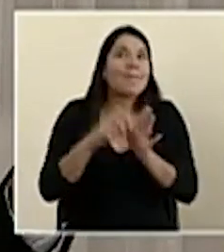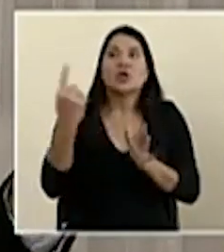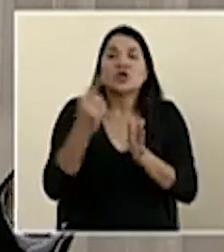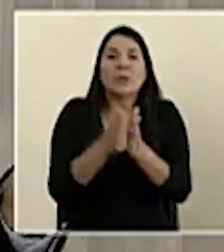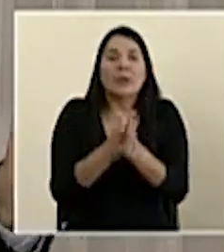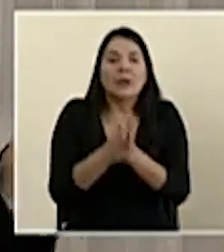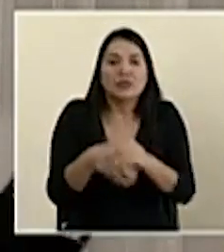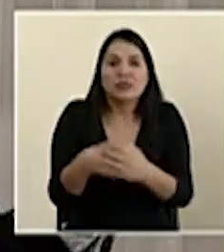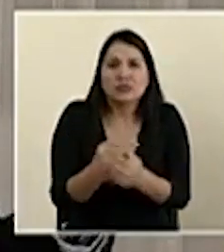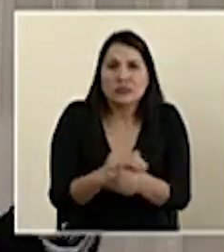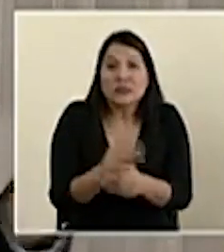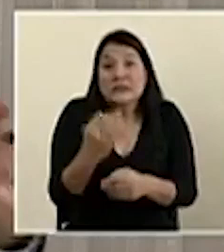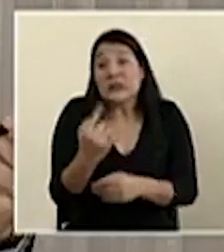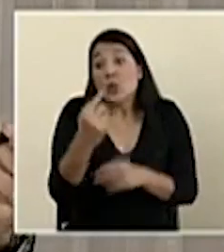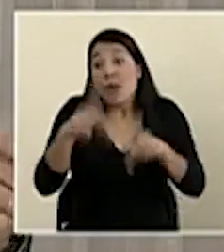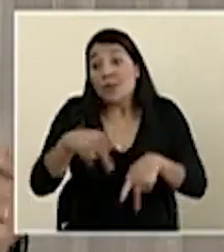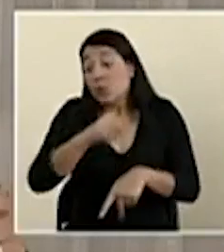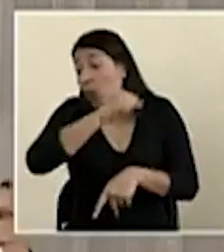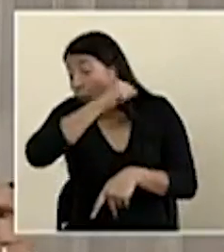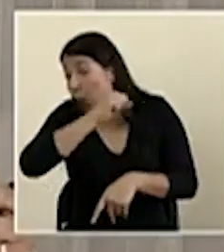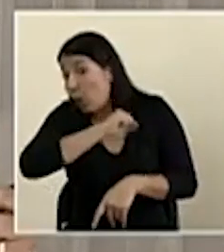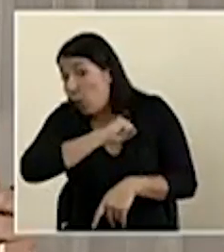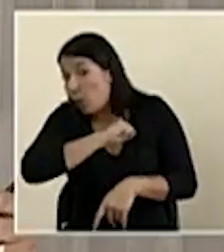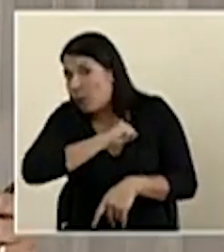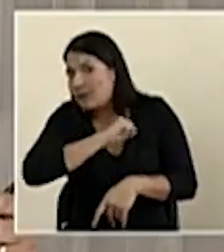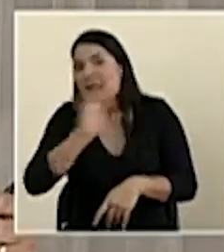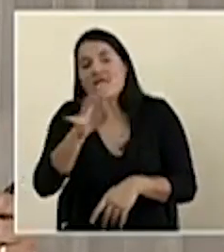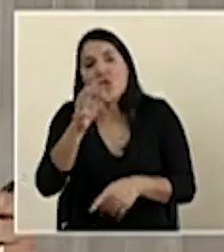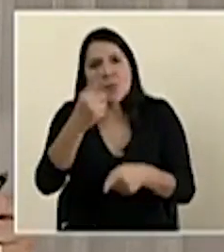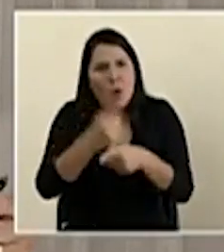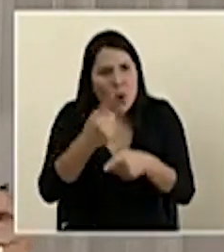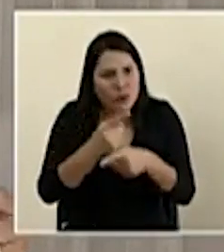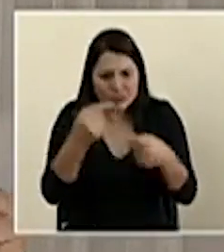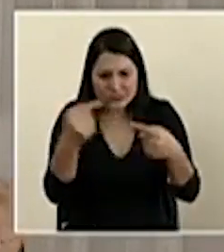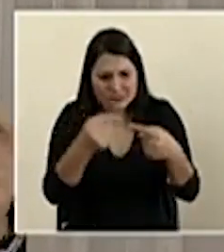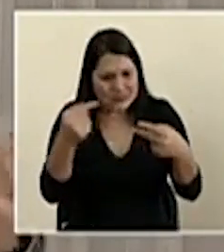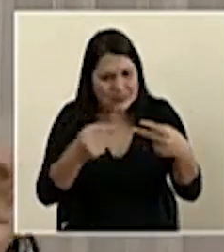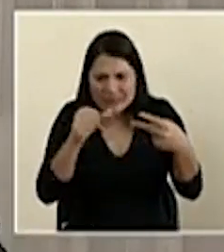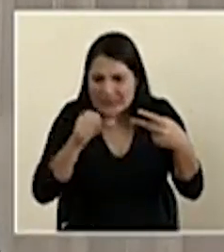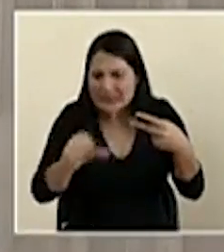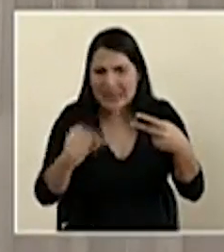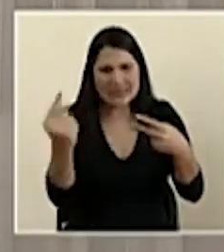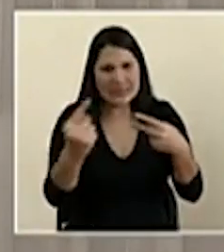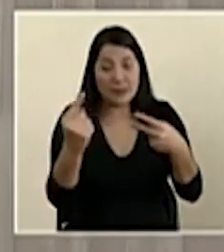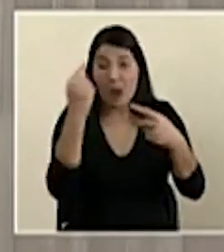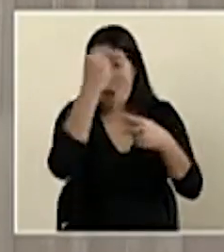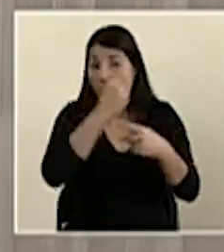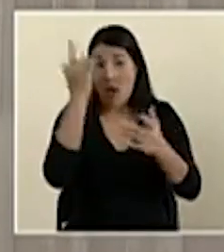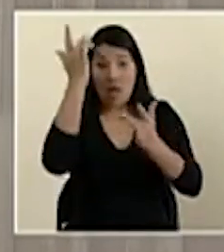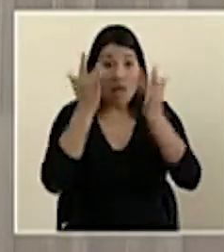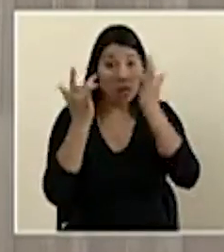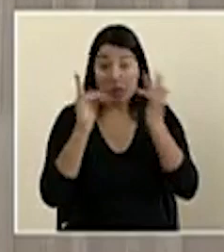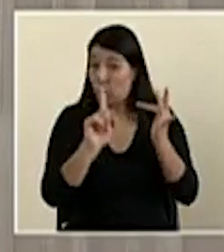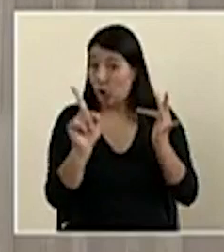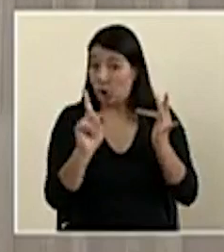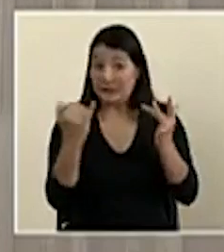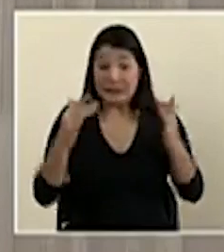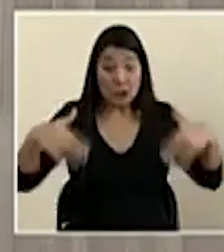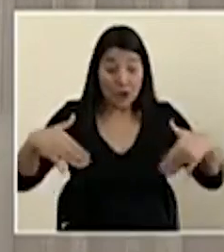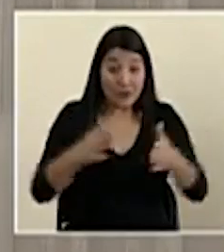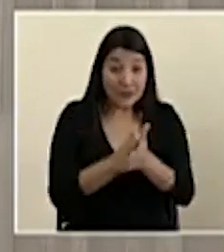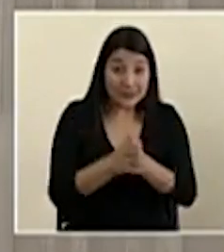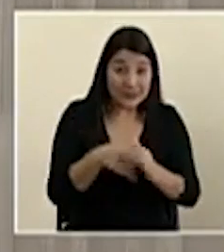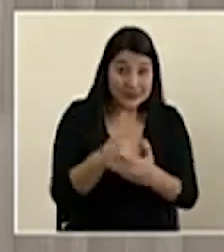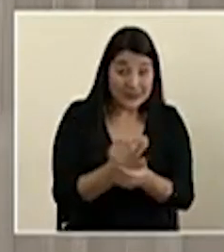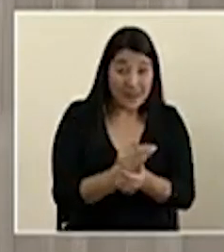hay alguien que tiene que toser o estornudar, taparse con la cara interna del antebrazo, eso es sumamente importante. No tocarse la cara si no se lavado las manos. Incluso cuando